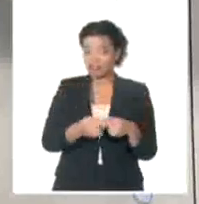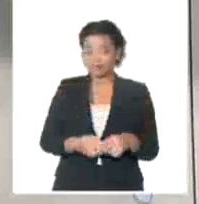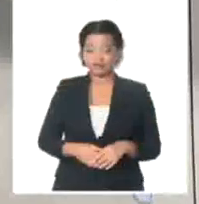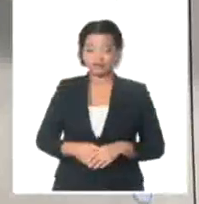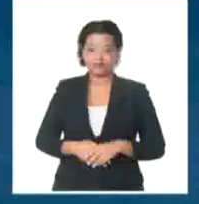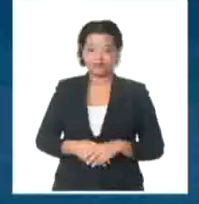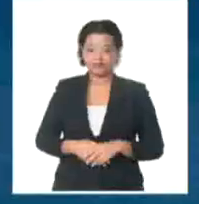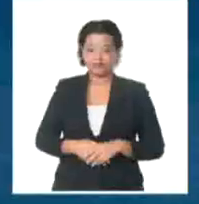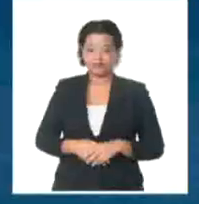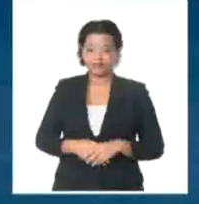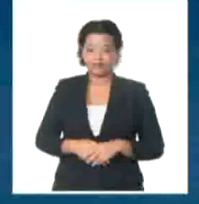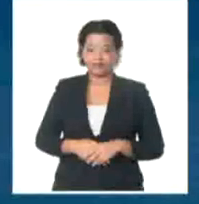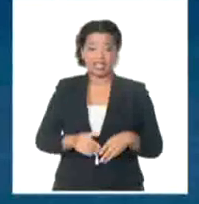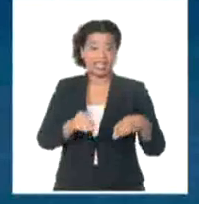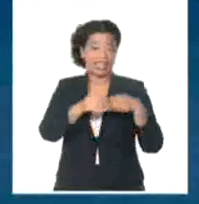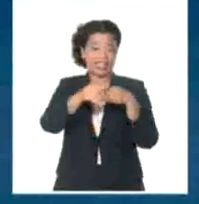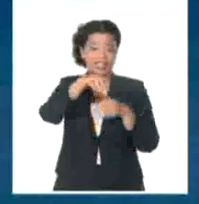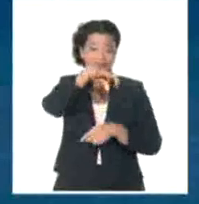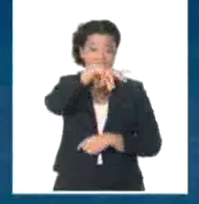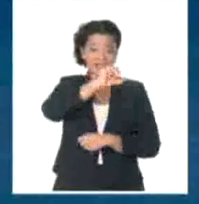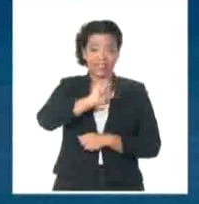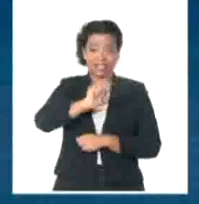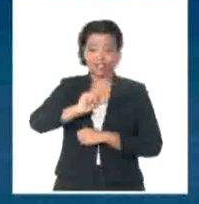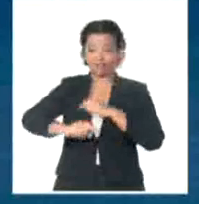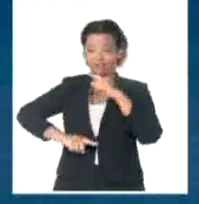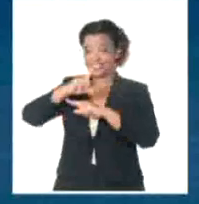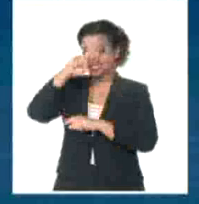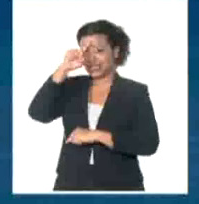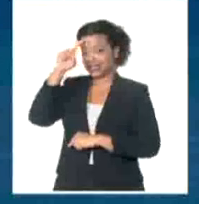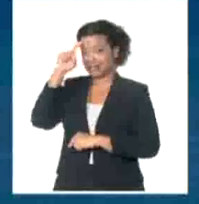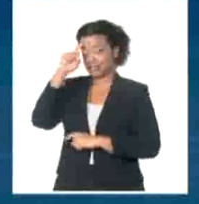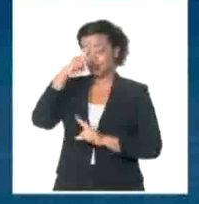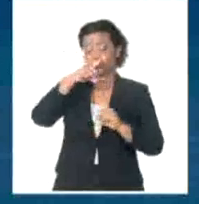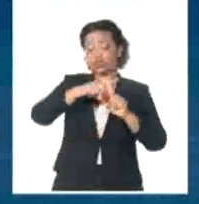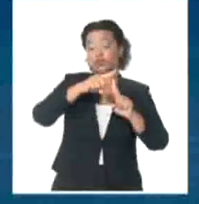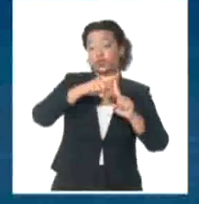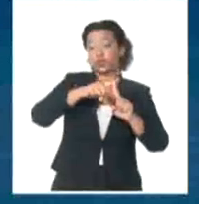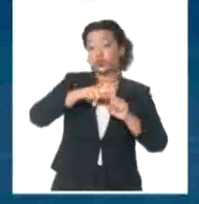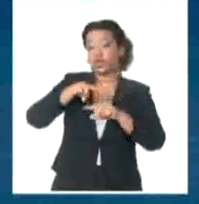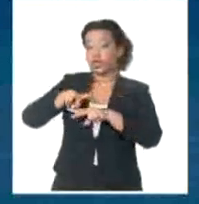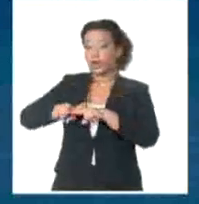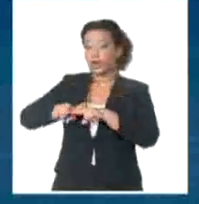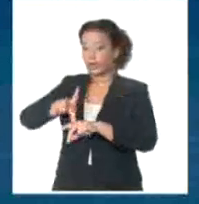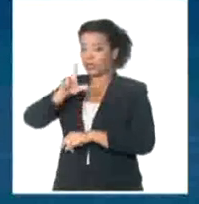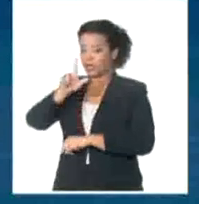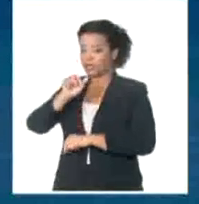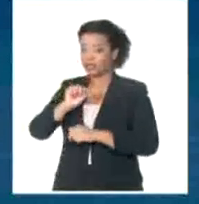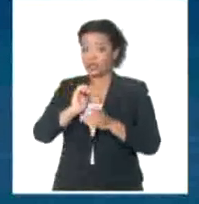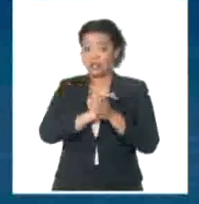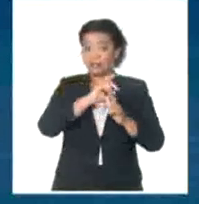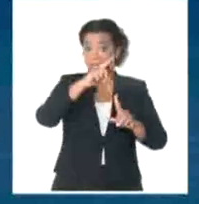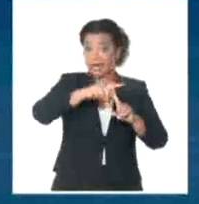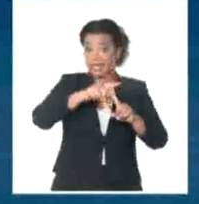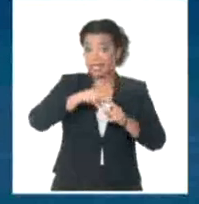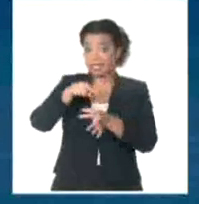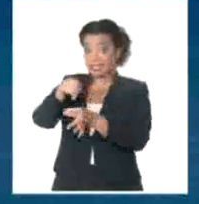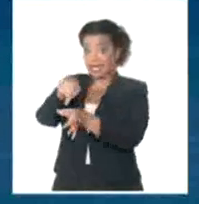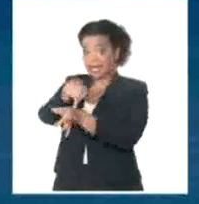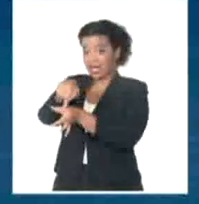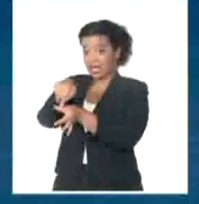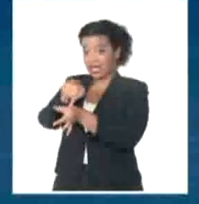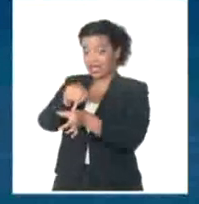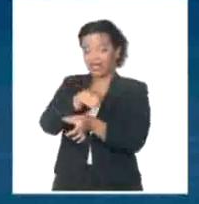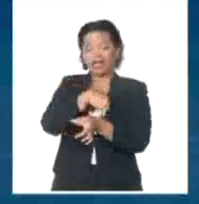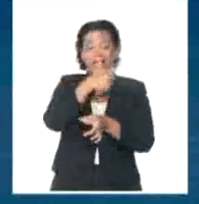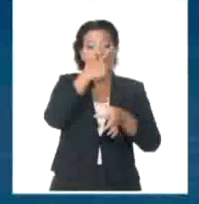Nacional. El líder Pinar del Río jugará ante Santispíritus. Las Tunas visita a Holguín, Matanzas recibe a Isla de la Juventud y